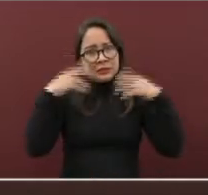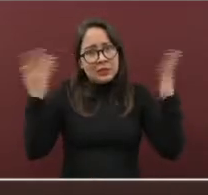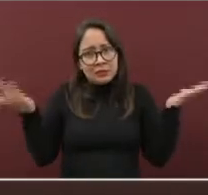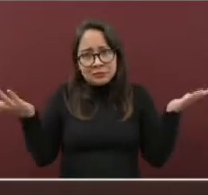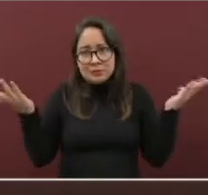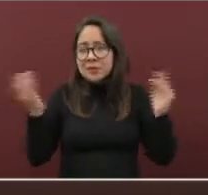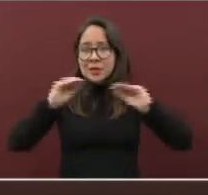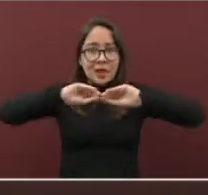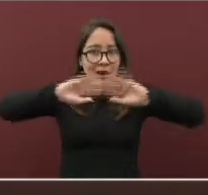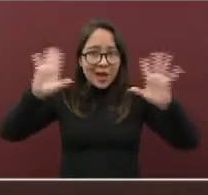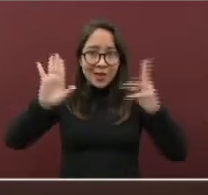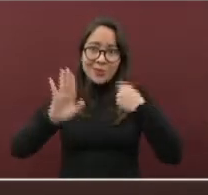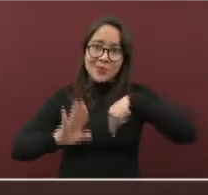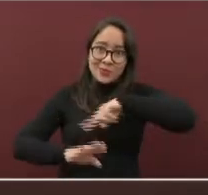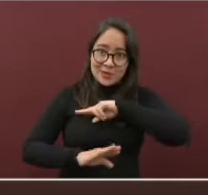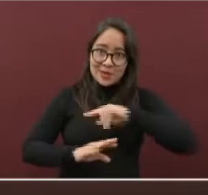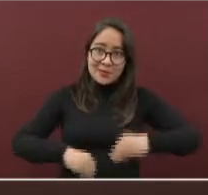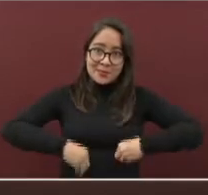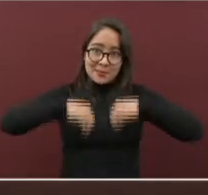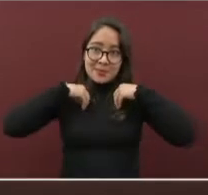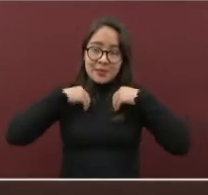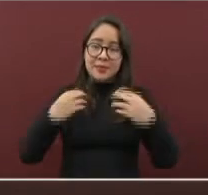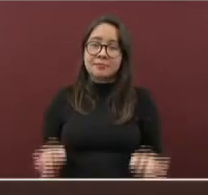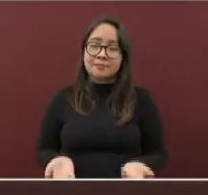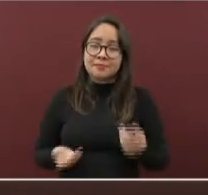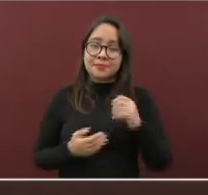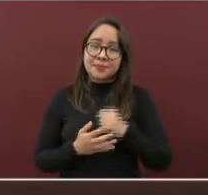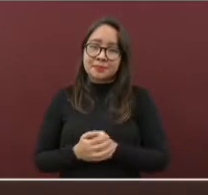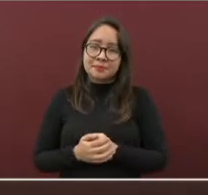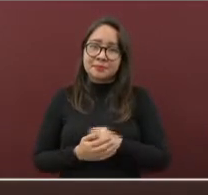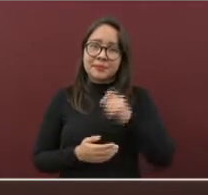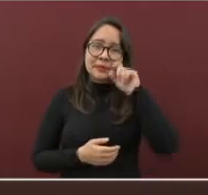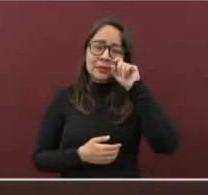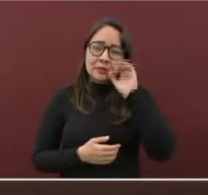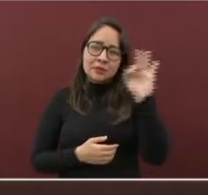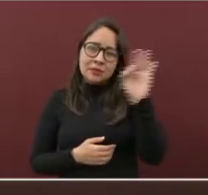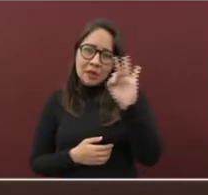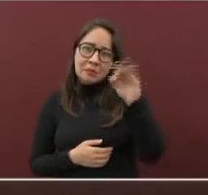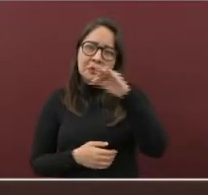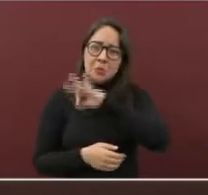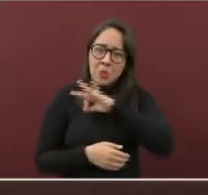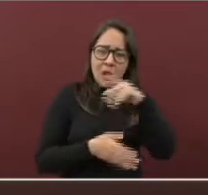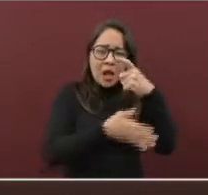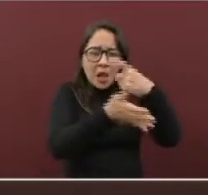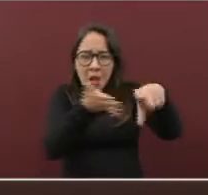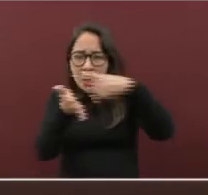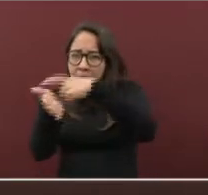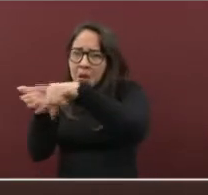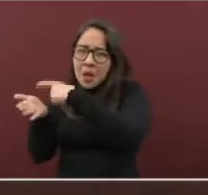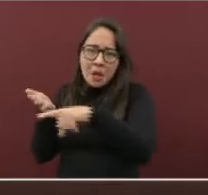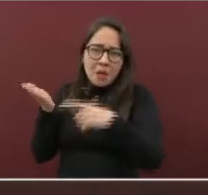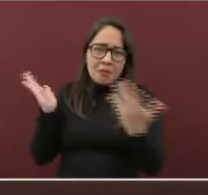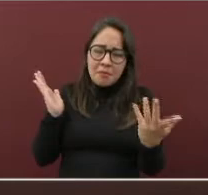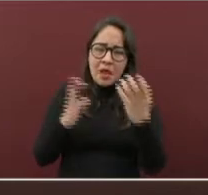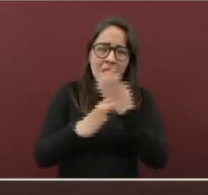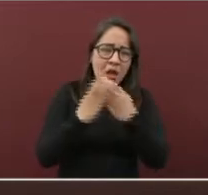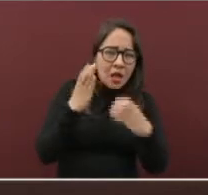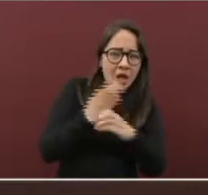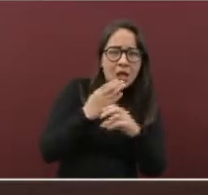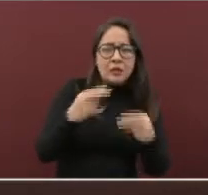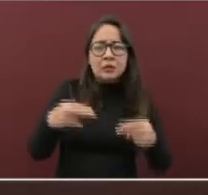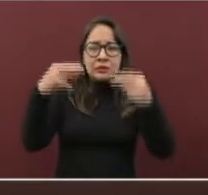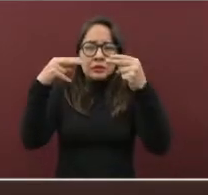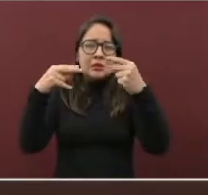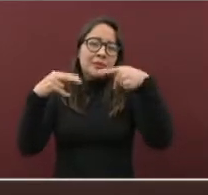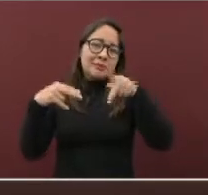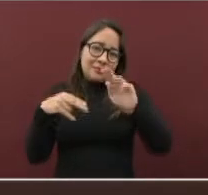de nosotros mismos. Vayan a comprar sus obsequios a los comercios, pero con todas